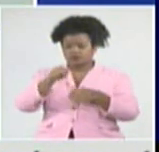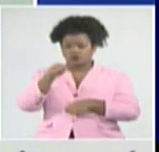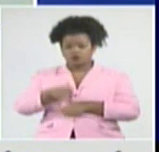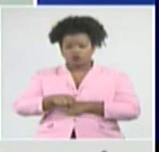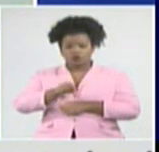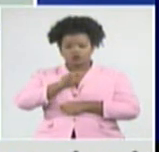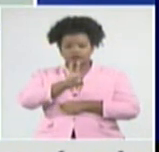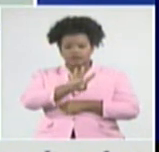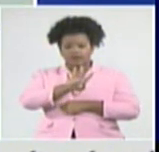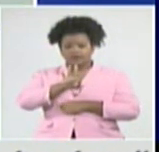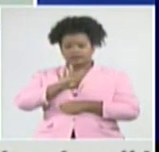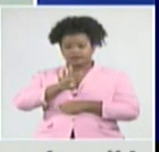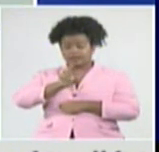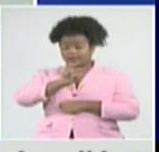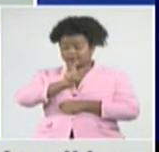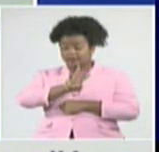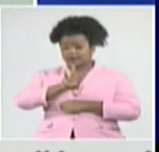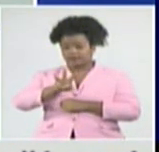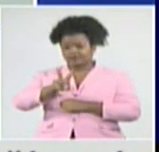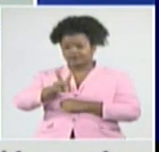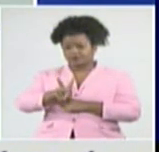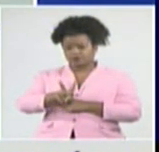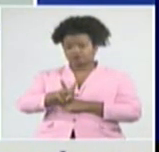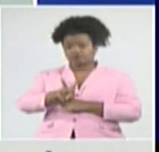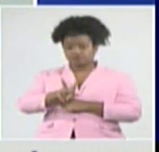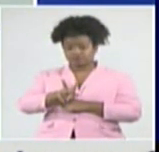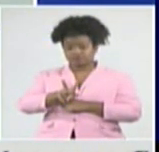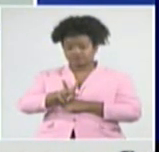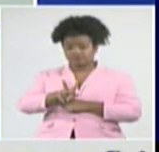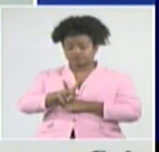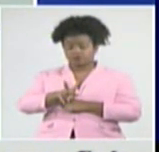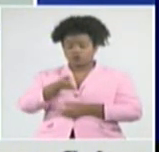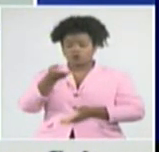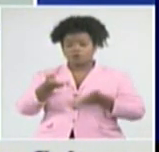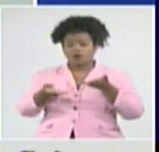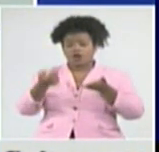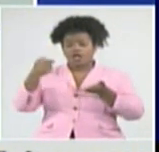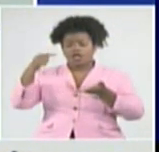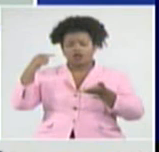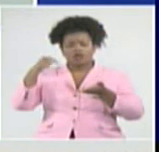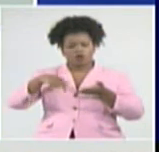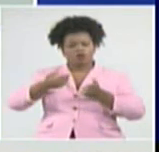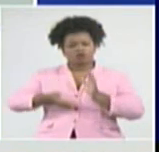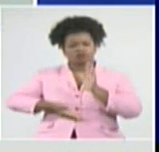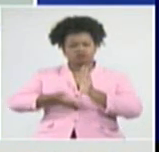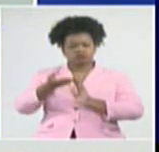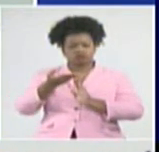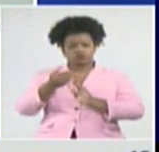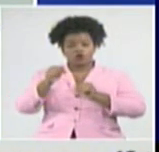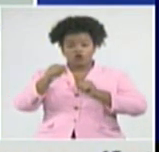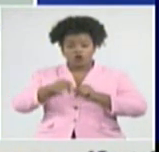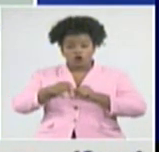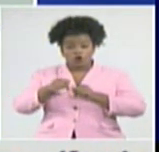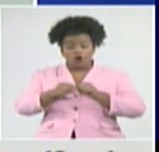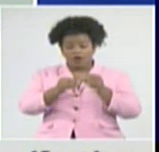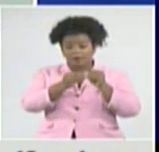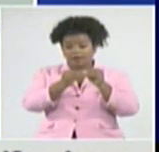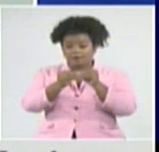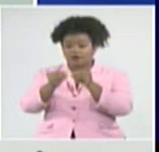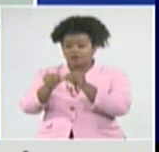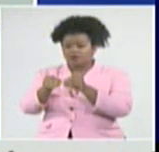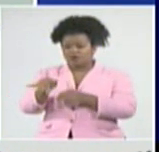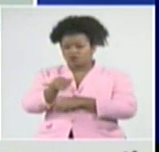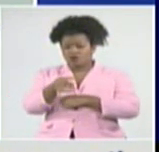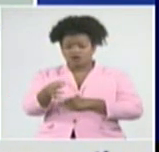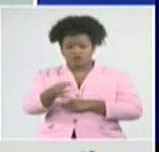autóctonos, 113 casos más en relación con la jornada de ayer, hoy con una transmisión también presente